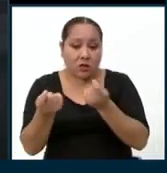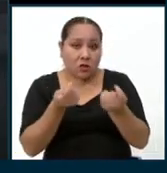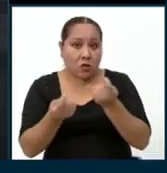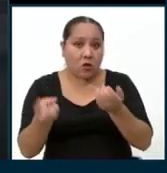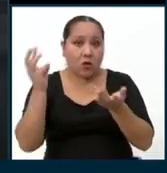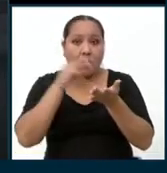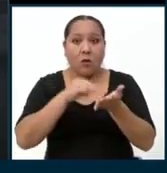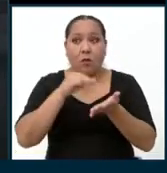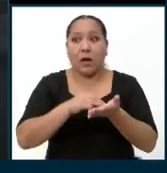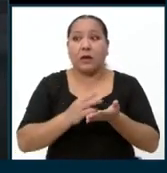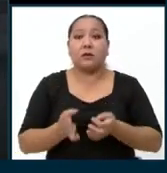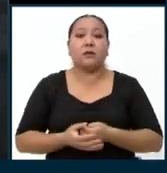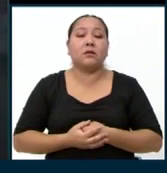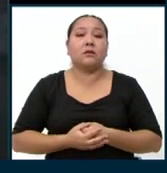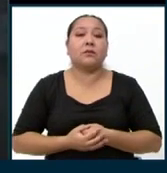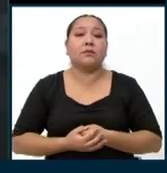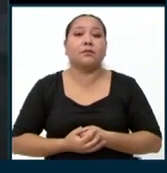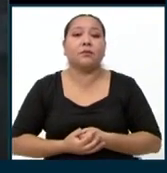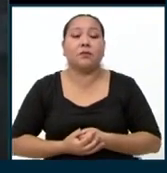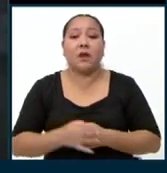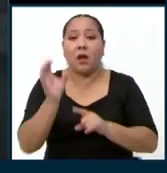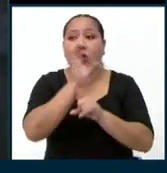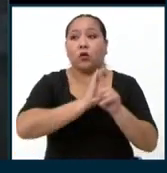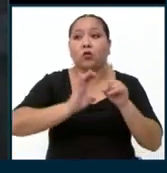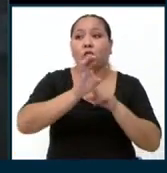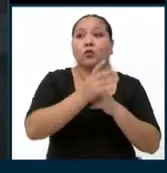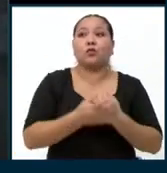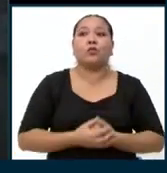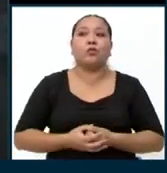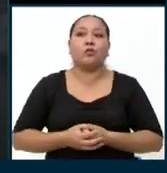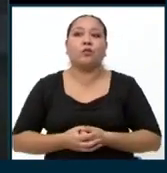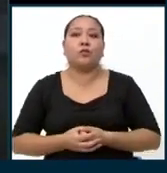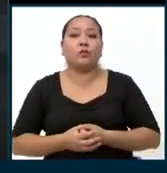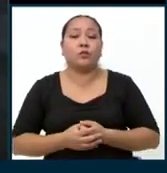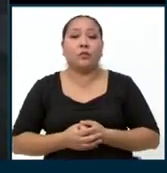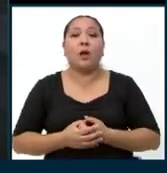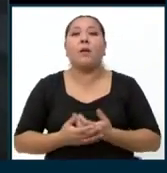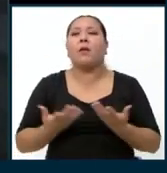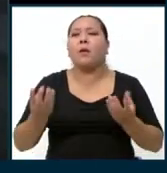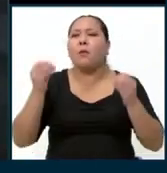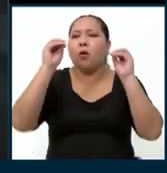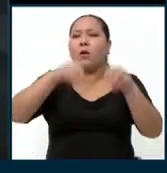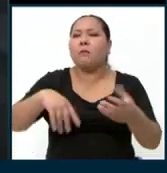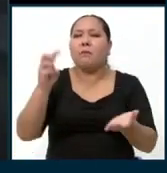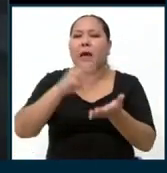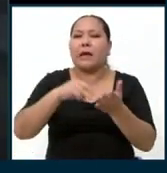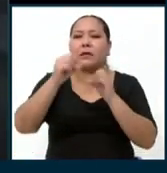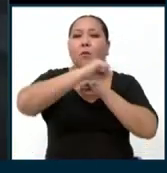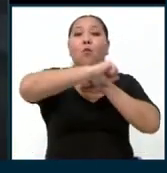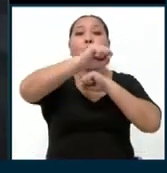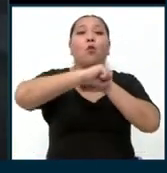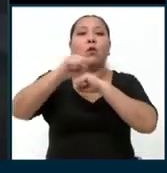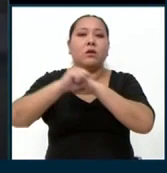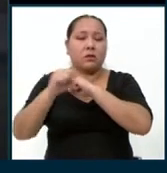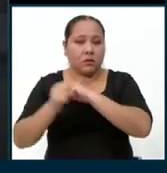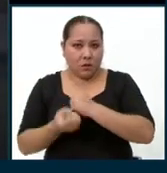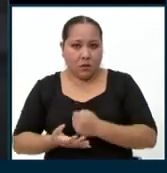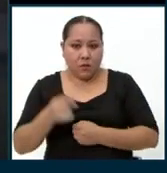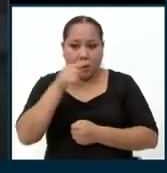cultura, más publicidad, diría yo. Para esos